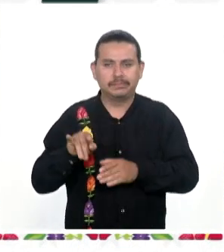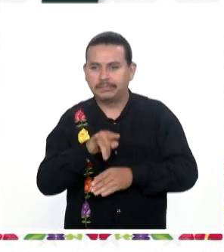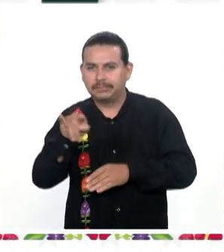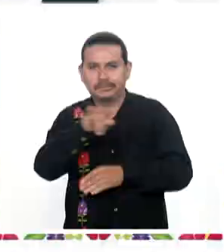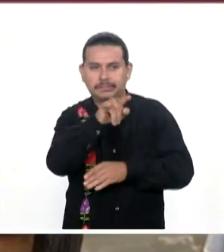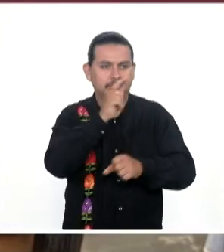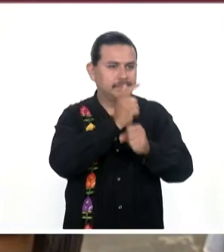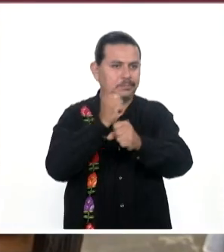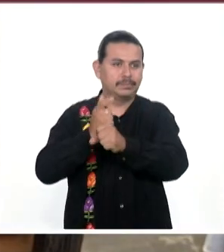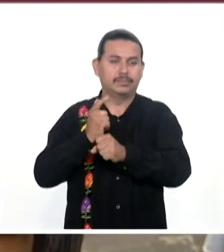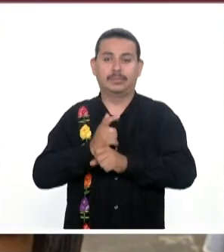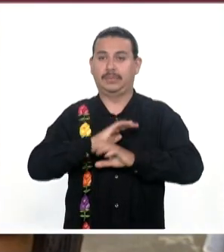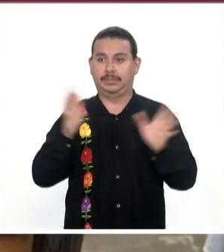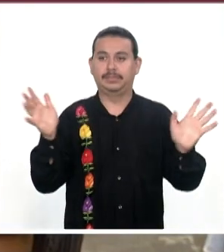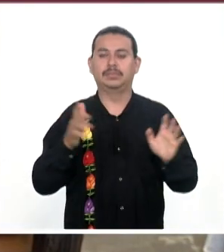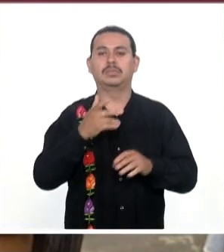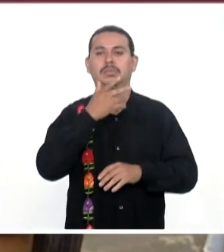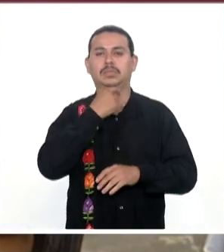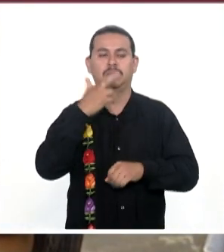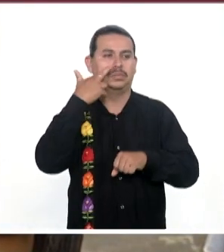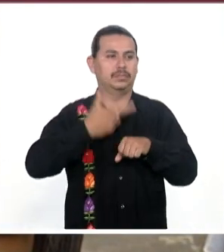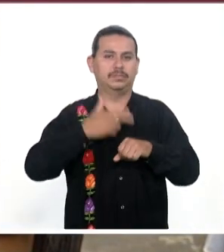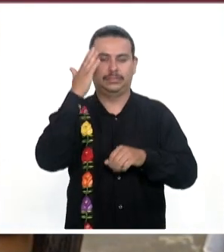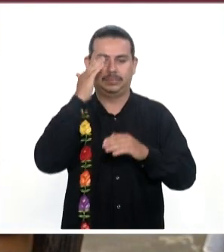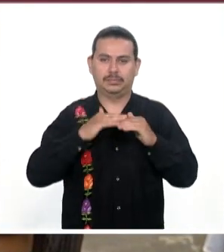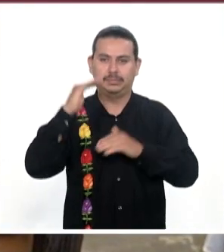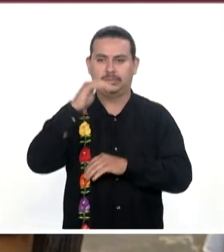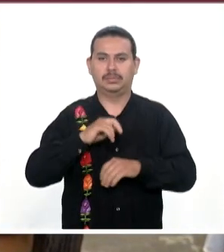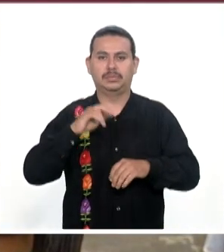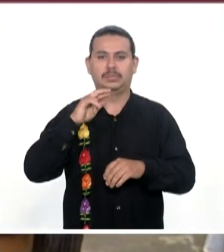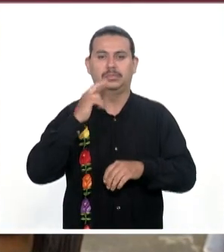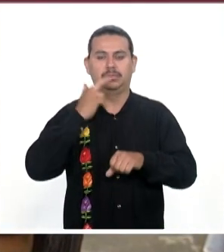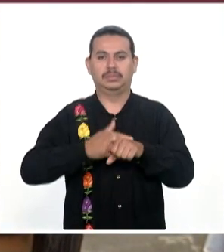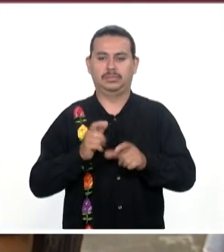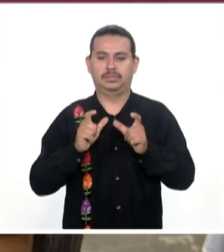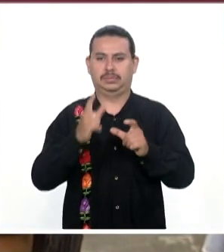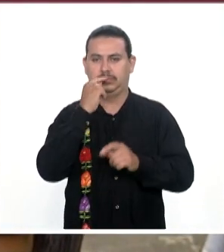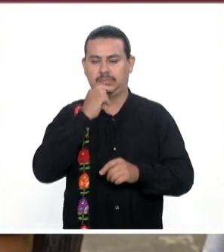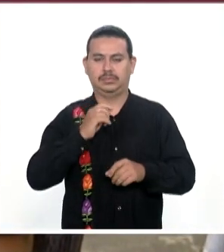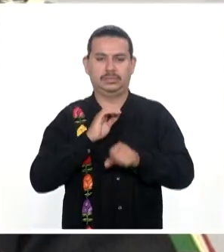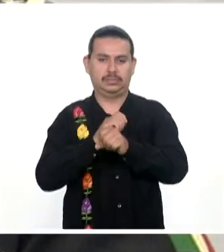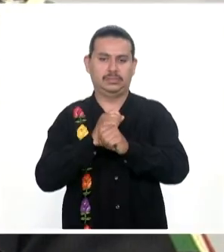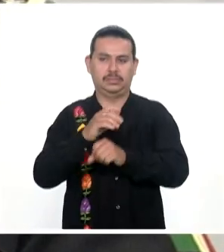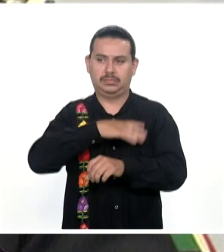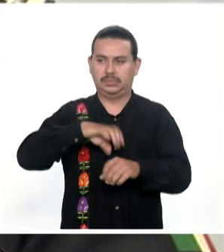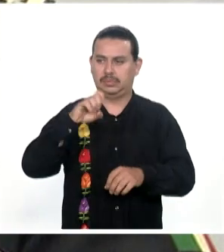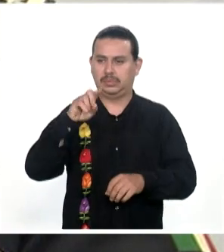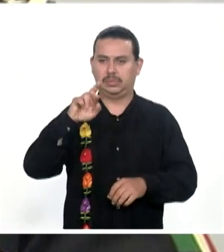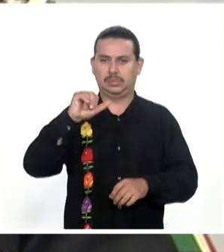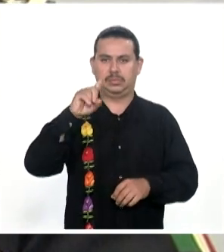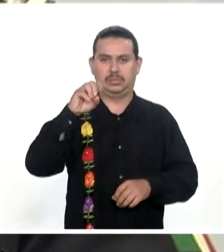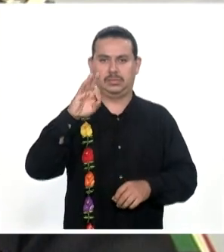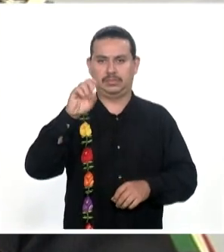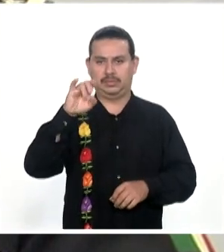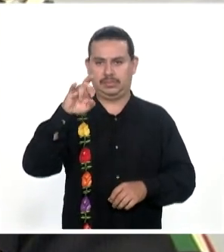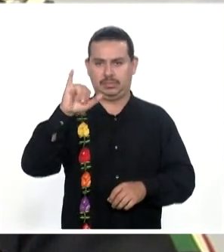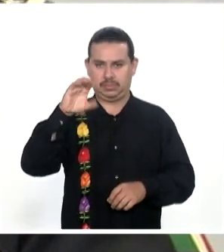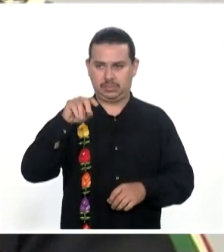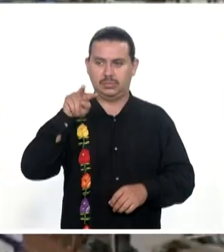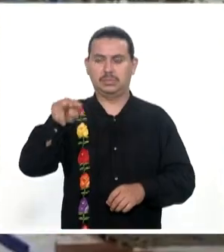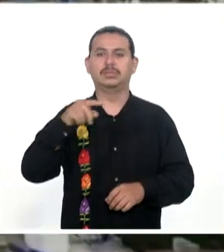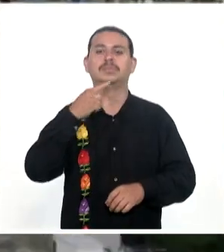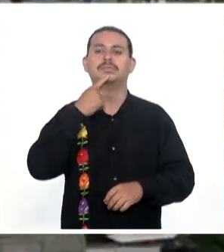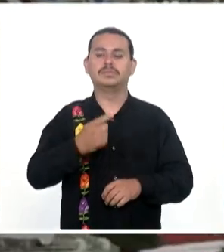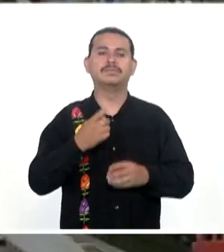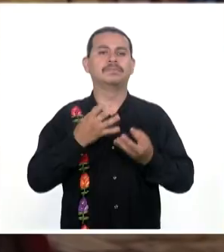vigilancia Al respecto El oficial mayor De la Secretaría de Seguridad Y Protección Ciudadana Eduardo Federico Jiménez De Sandoval Fregoso